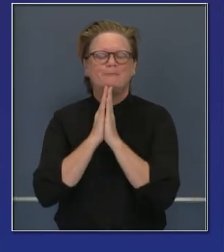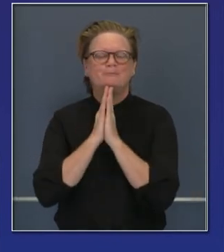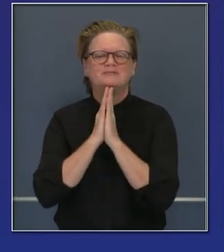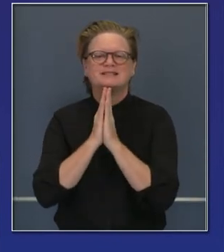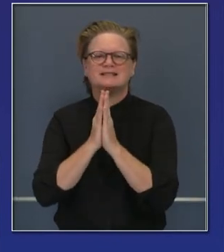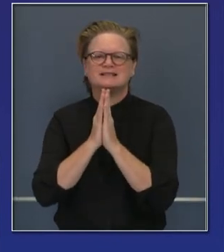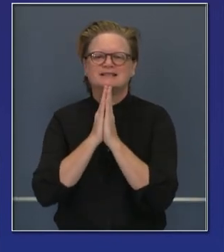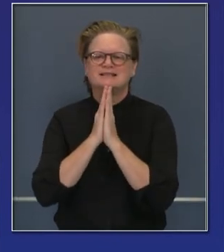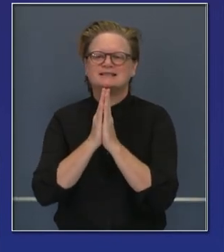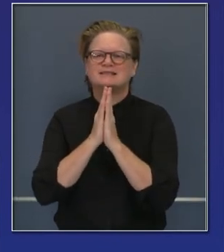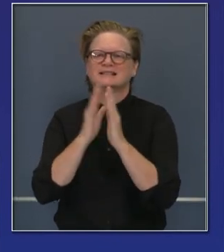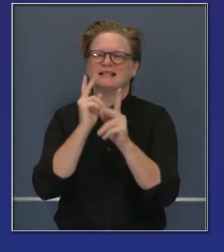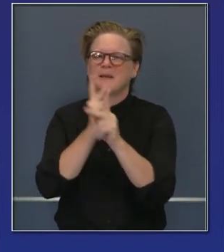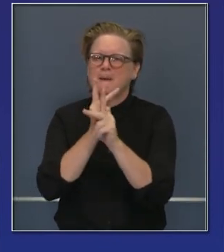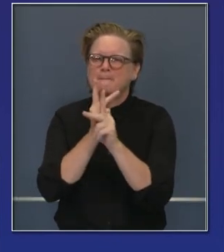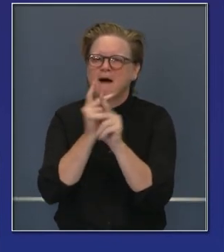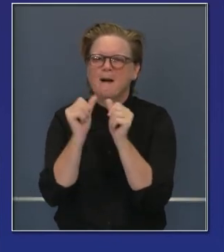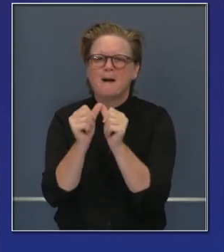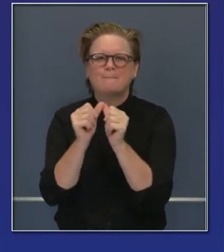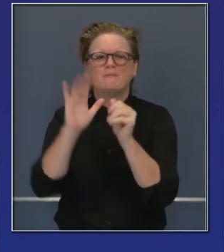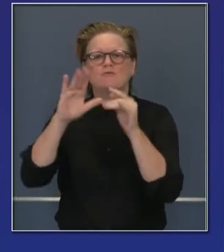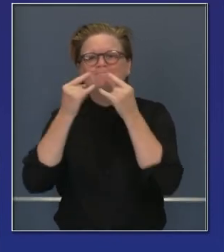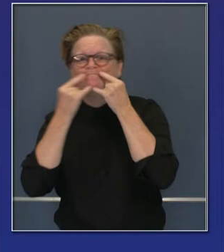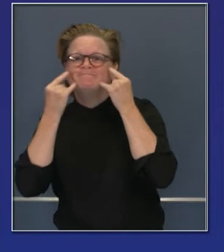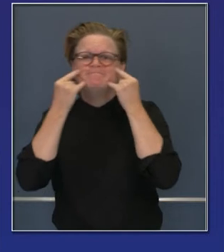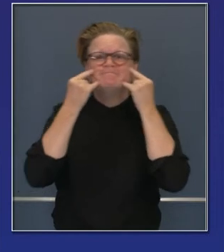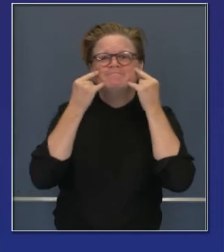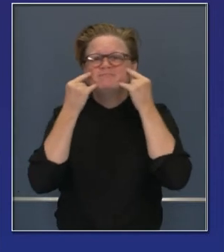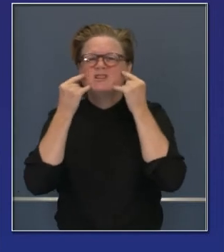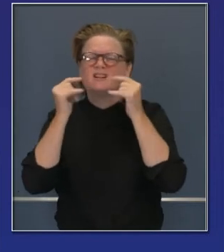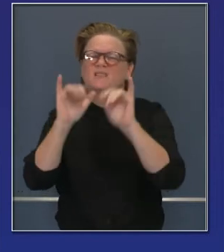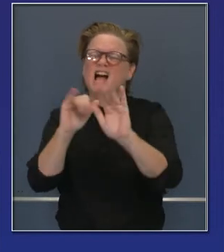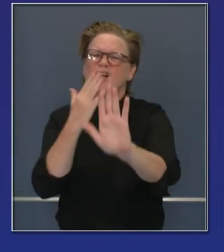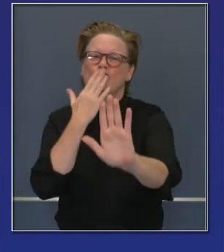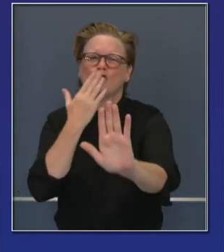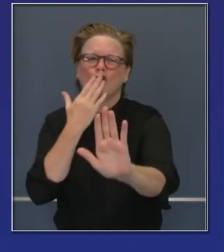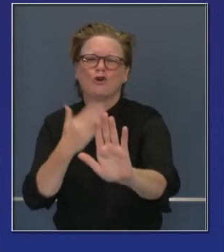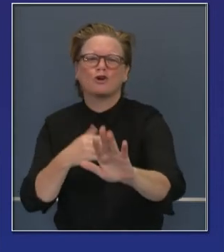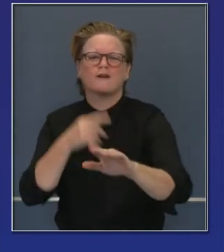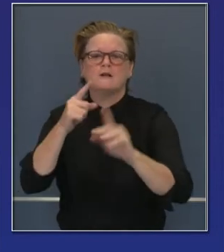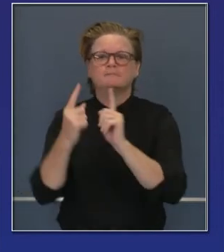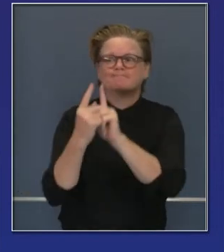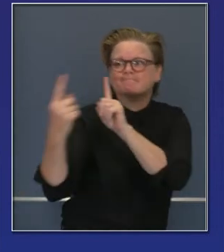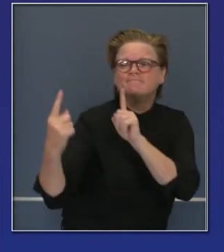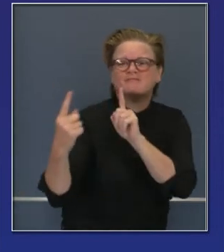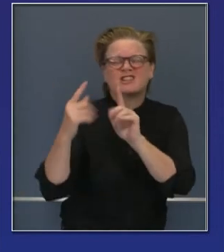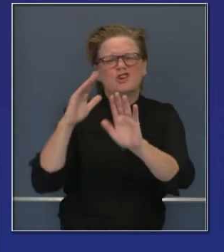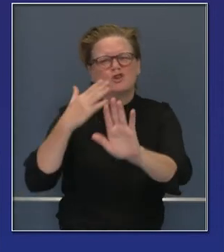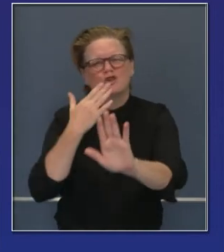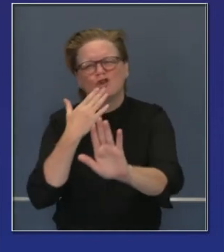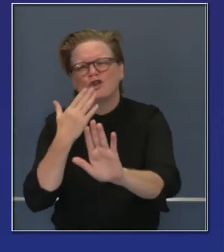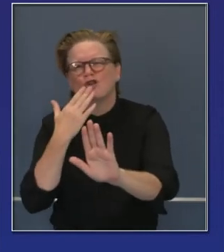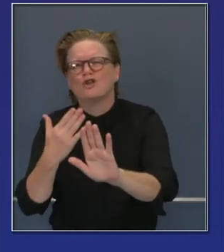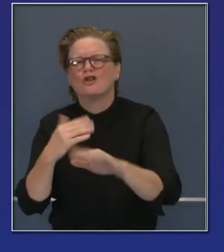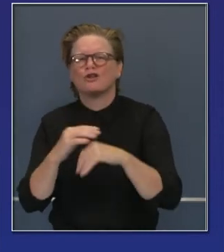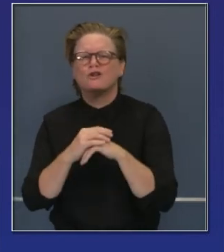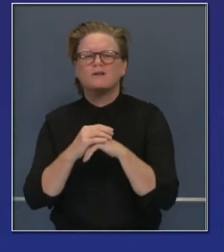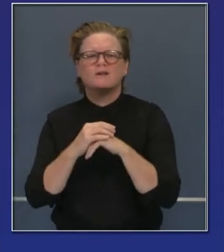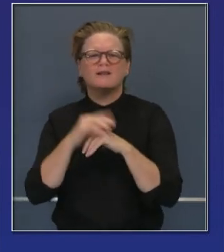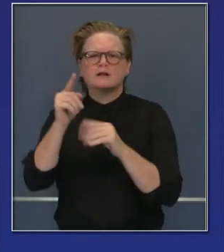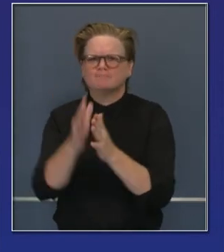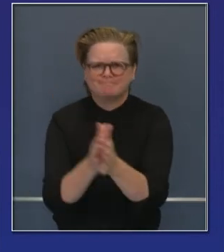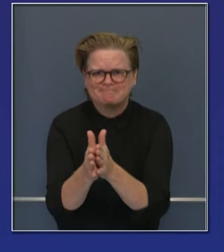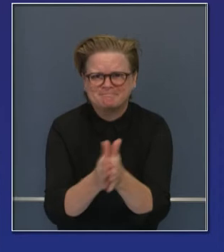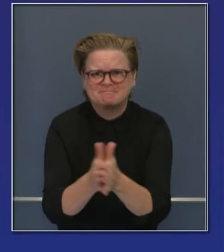que la tengan puesta tanto como puedan. Expedimos la pauta de dónde y cómo usar la mascarilla, pero realmente es una opción